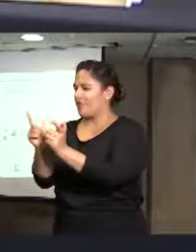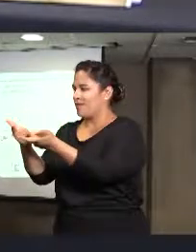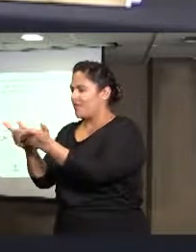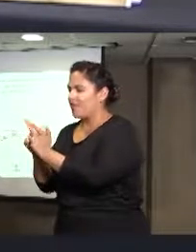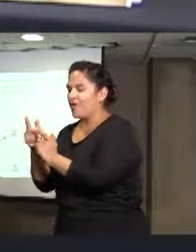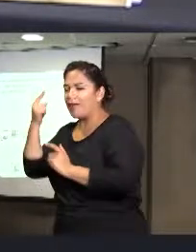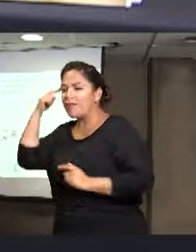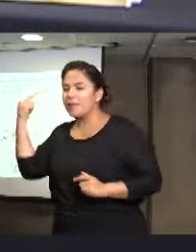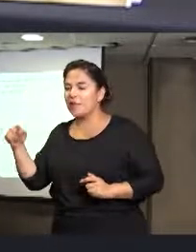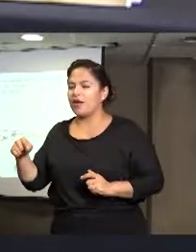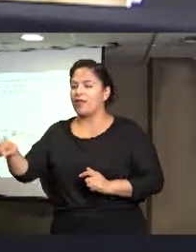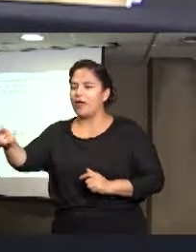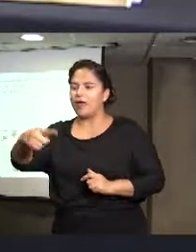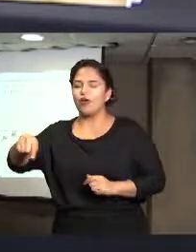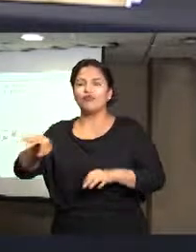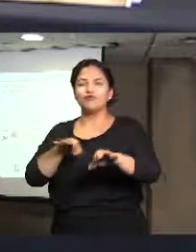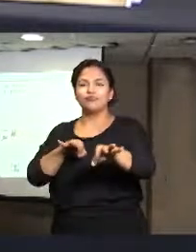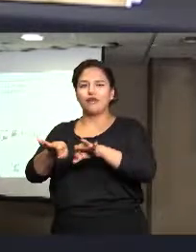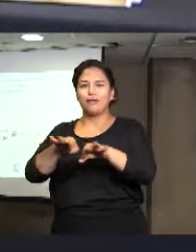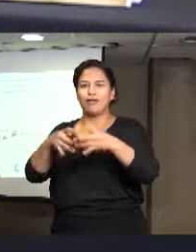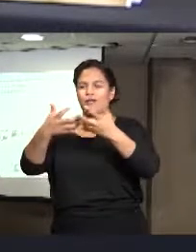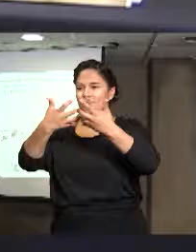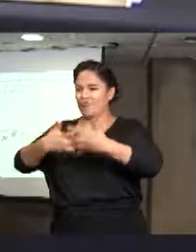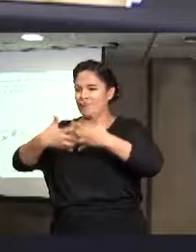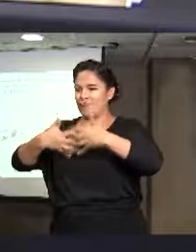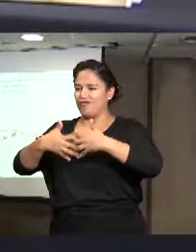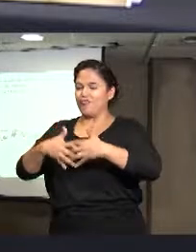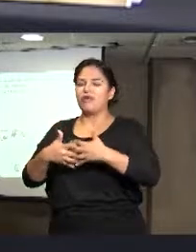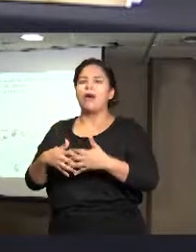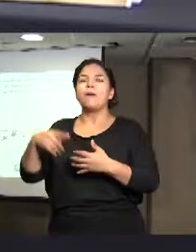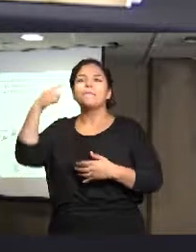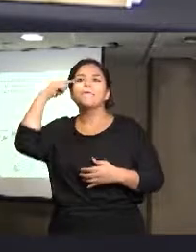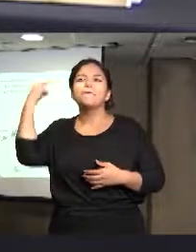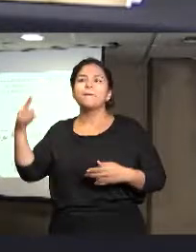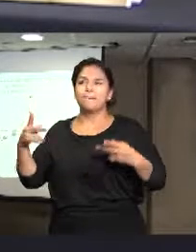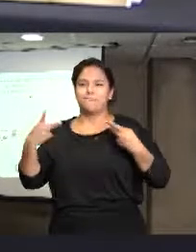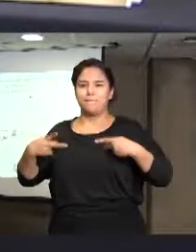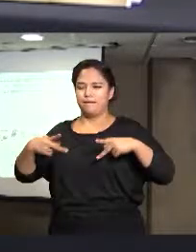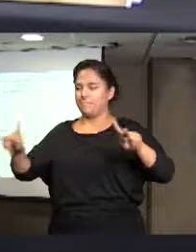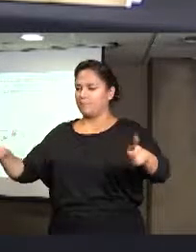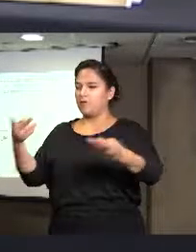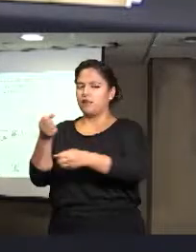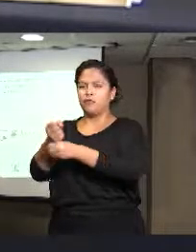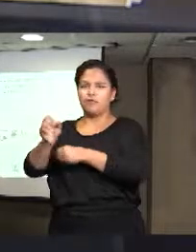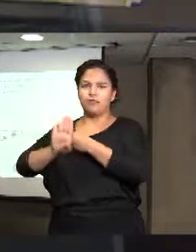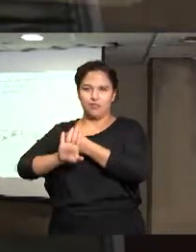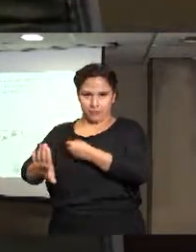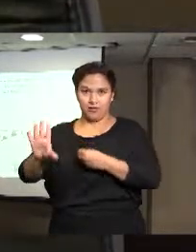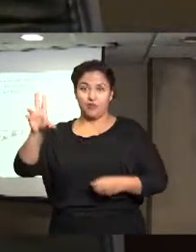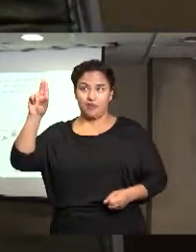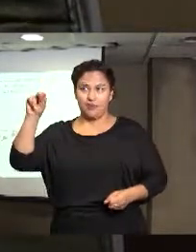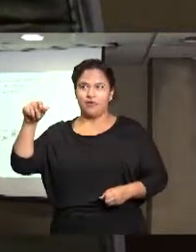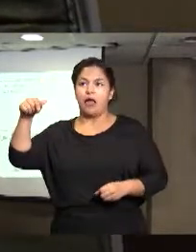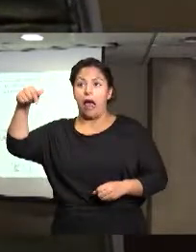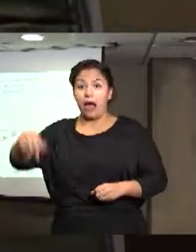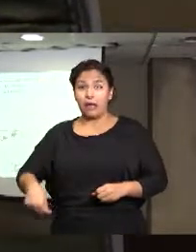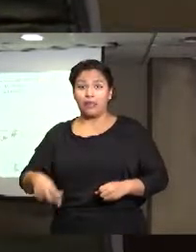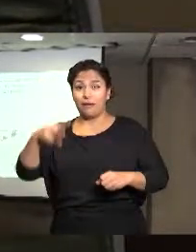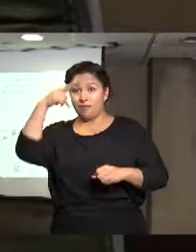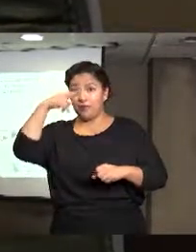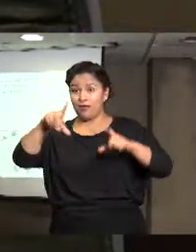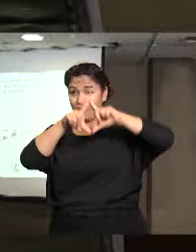acciones en sus empresas, es un movimiento que por primera vez se da en el país, que por primera vez se da en México,